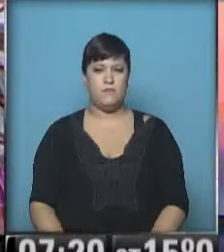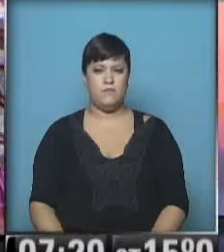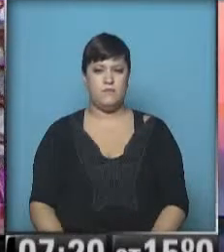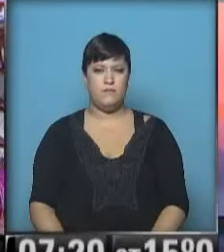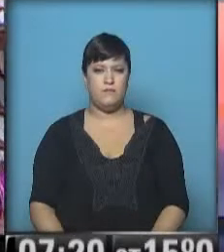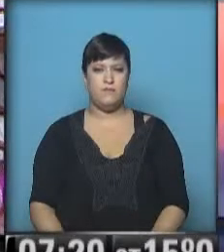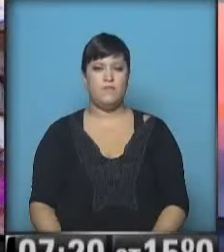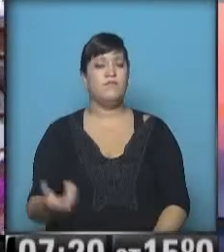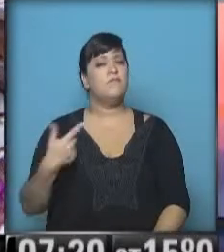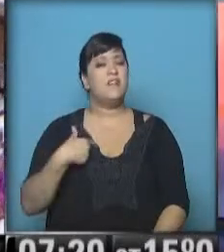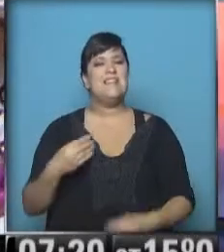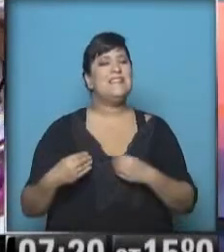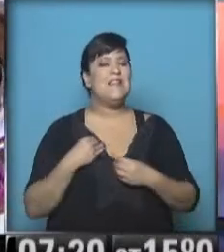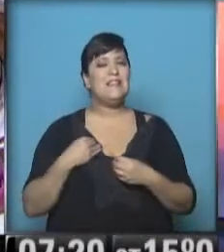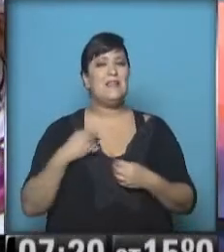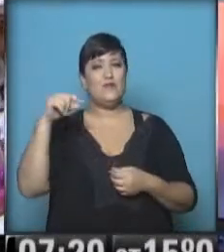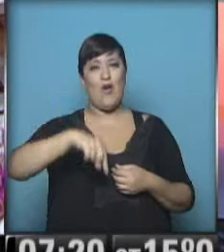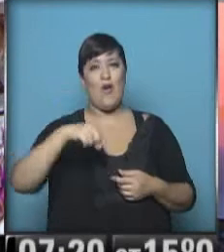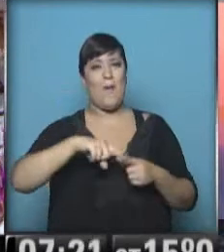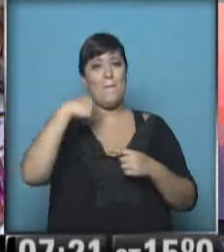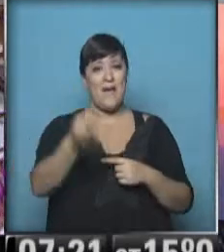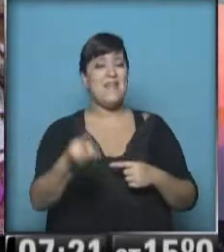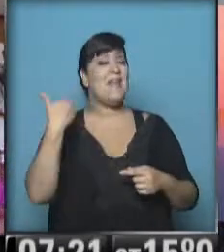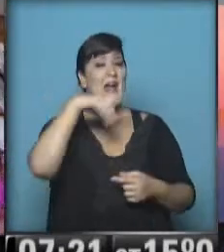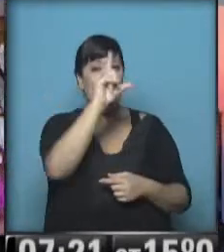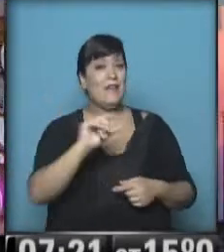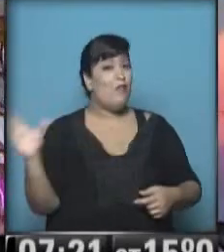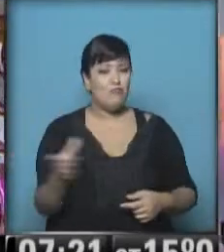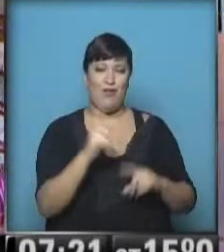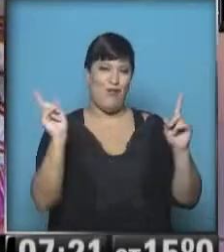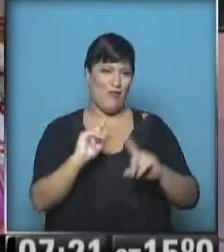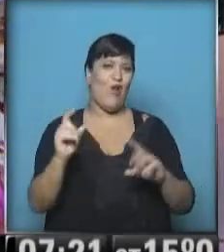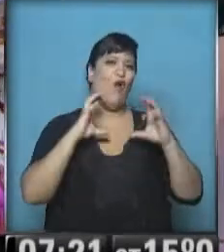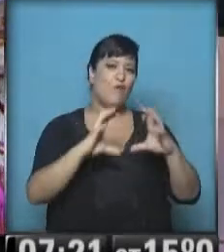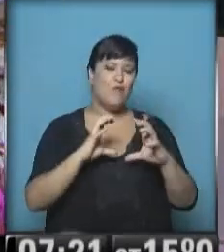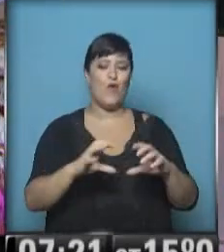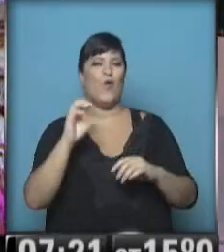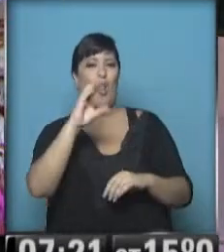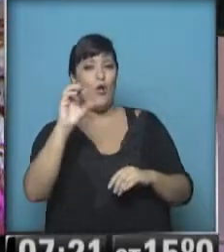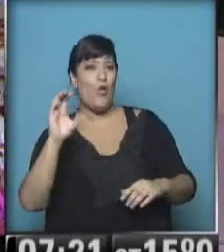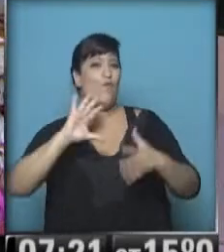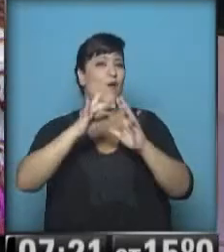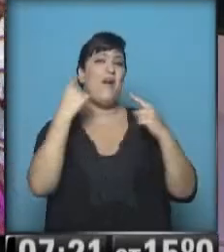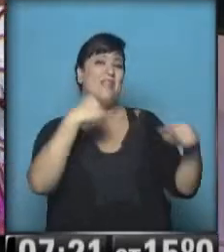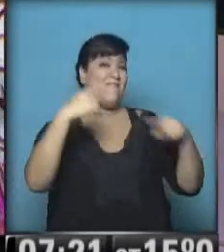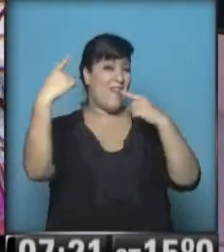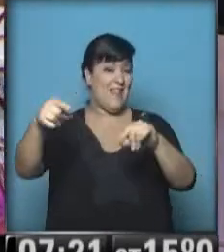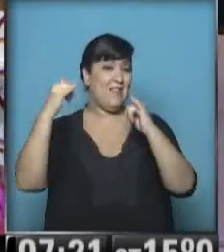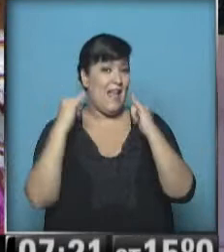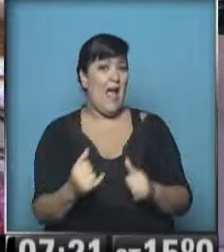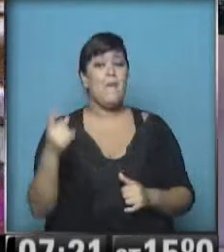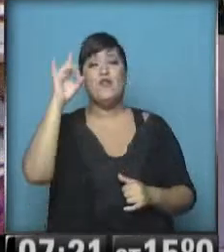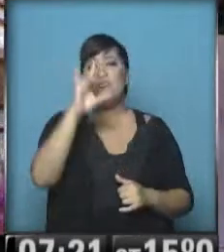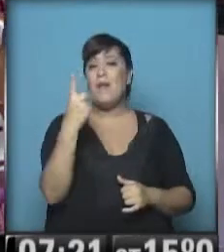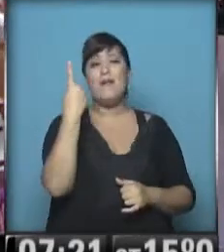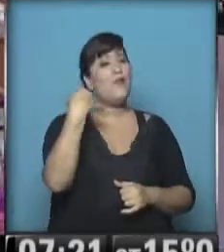No me voy a quedar con la sensación de que mañana somos todos argentinos porque no es así. El fútbol y los clubes marcan su diferencia, pero uno solo podía